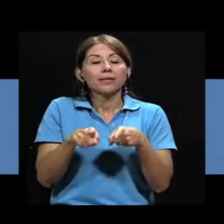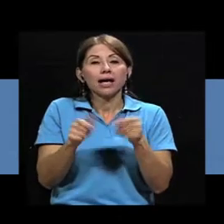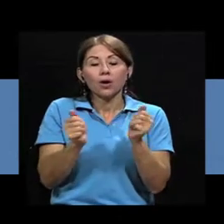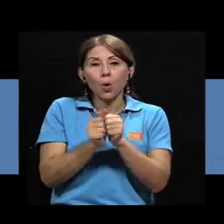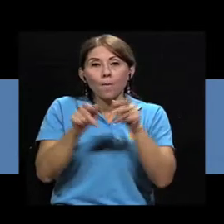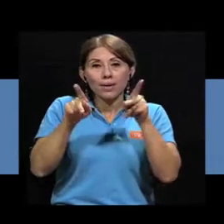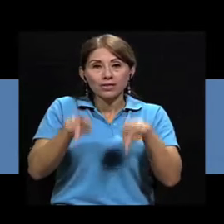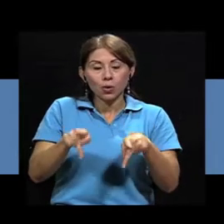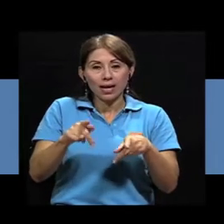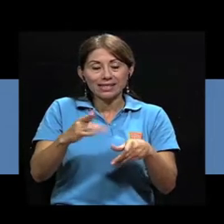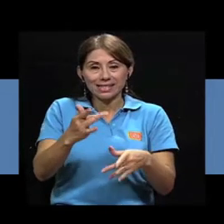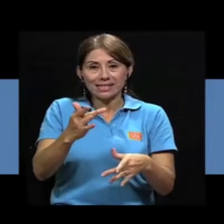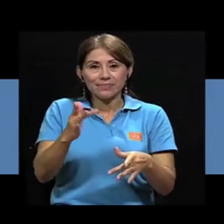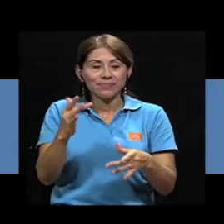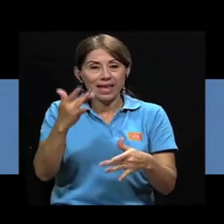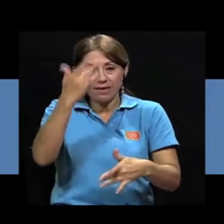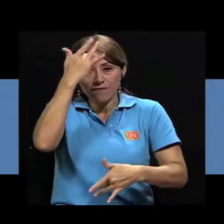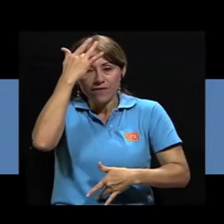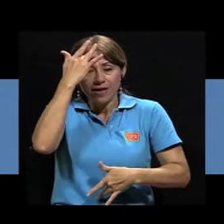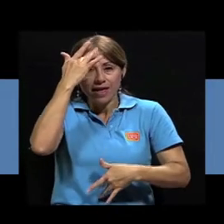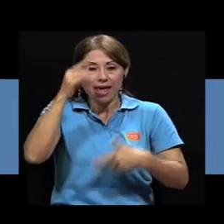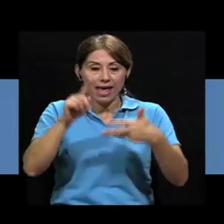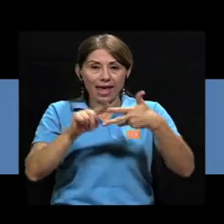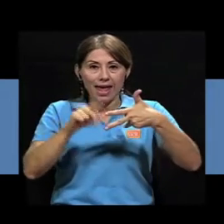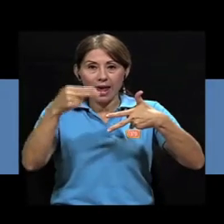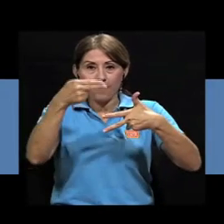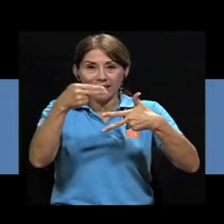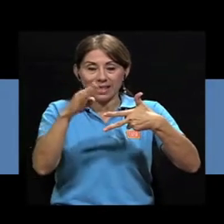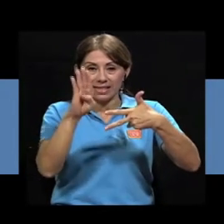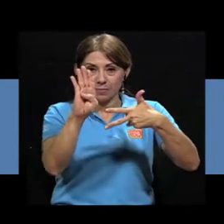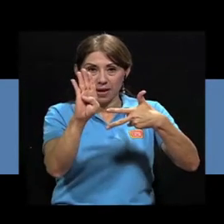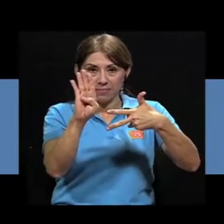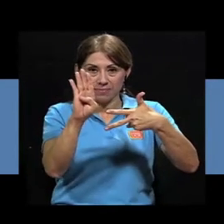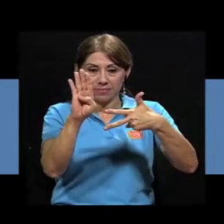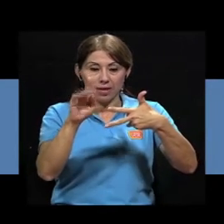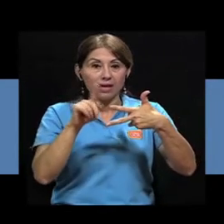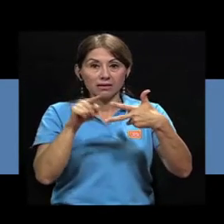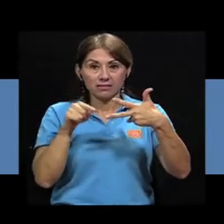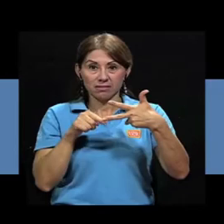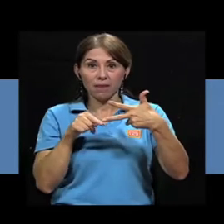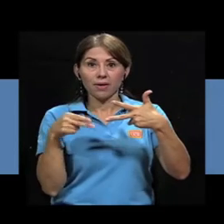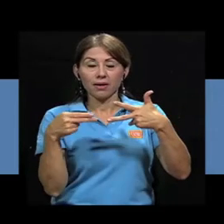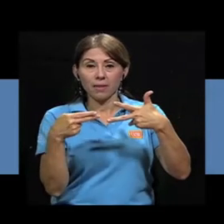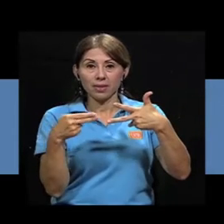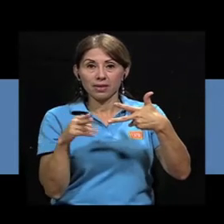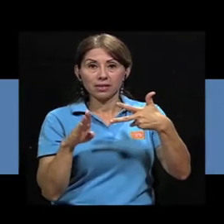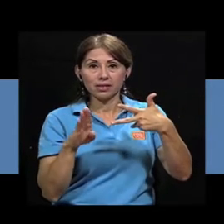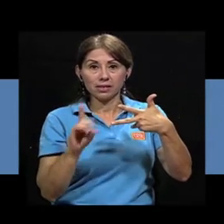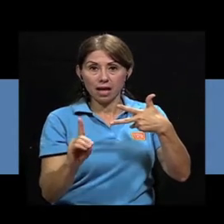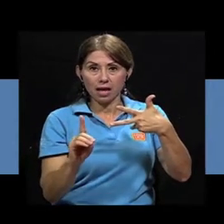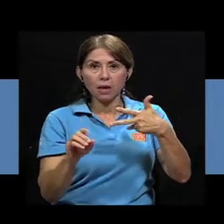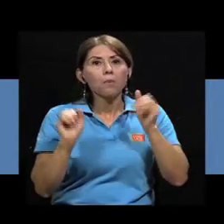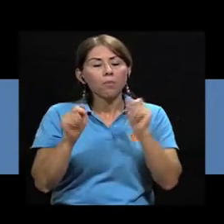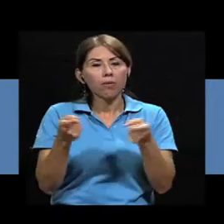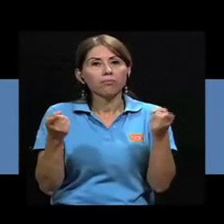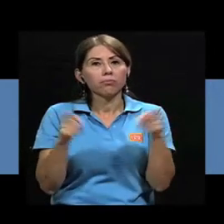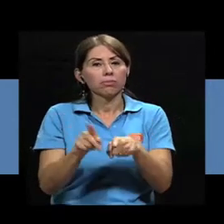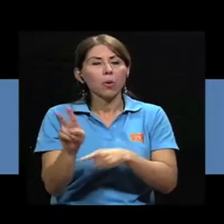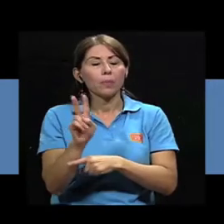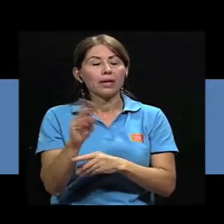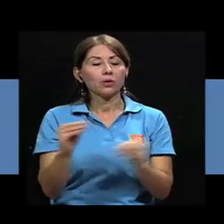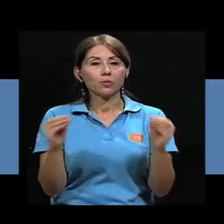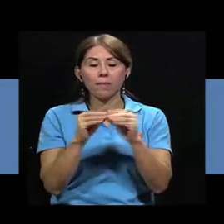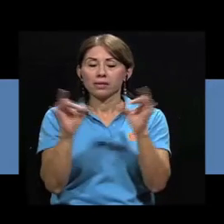infectadas con el virus de hepatitis B. La infección simultánea por ambos virus puede causar un problema más grave